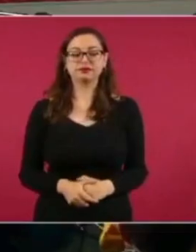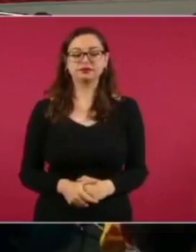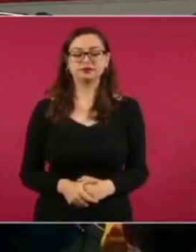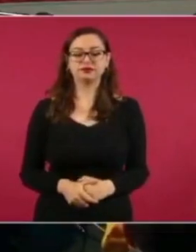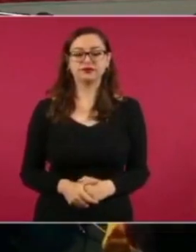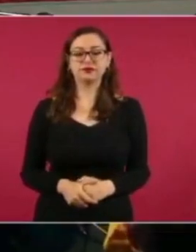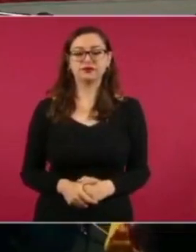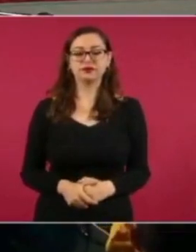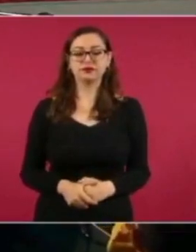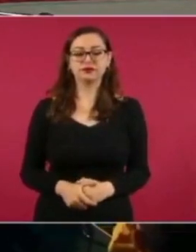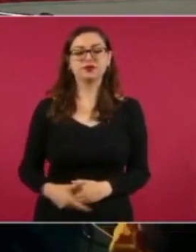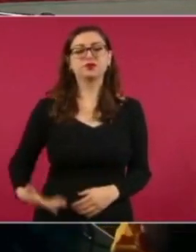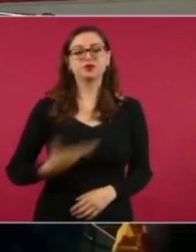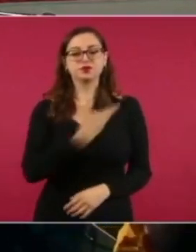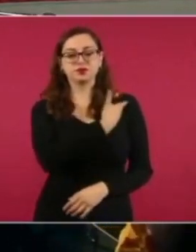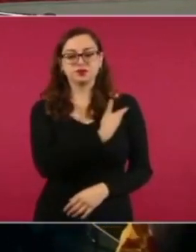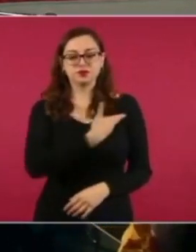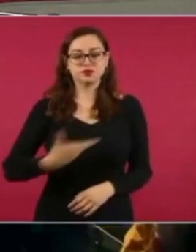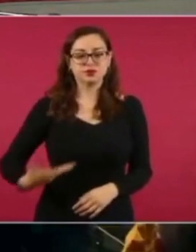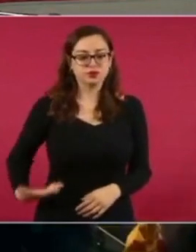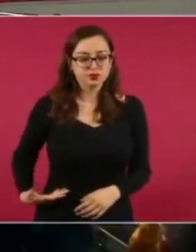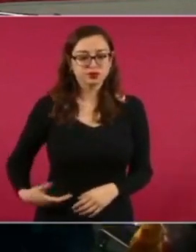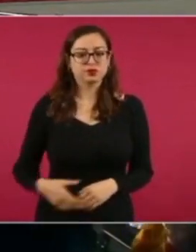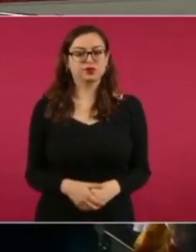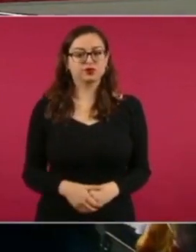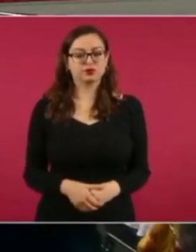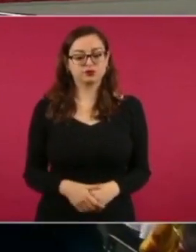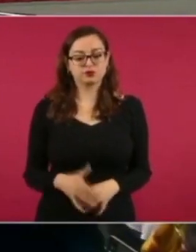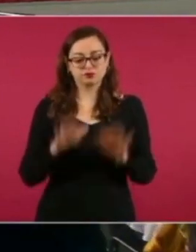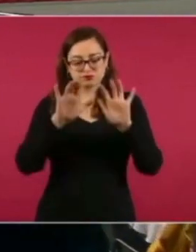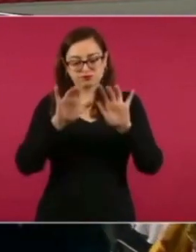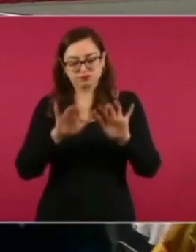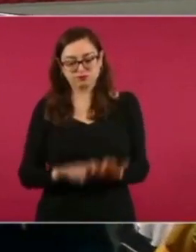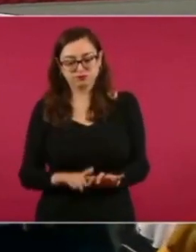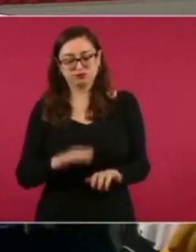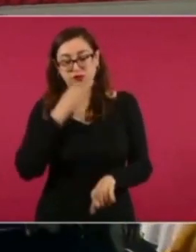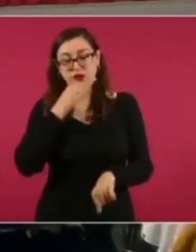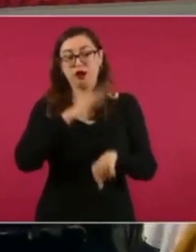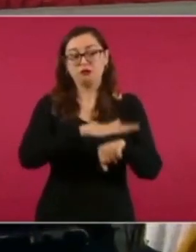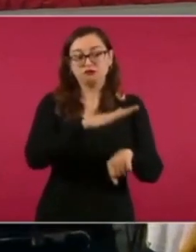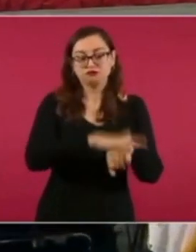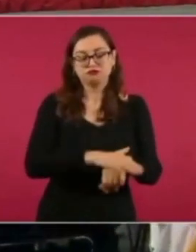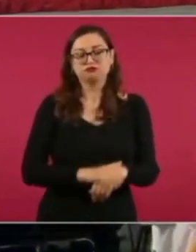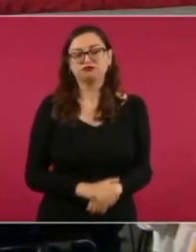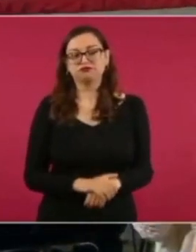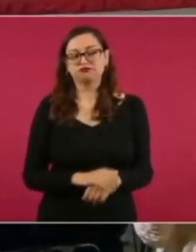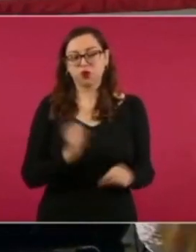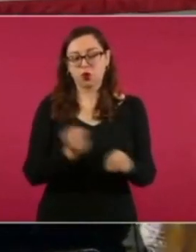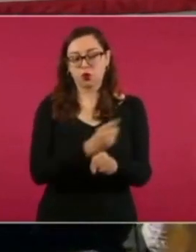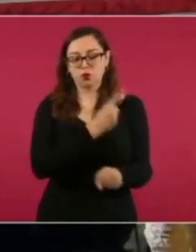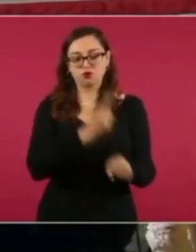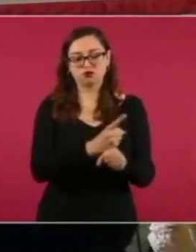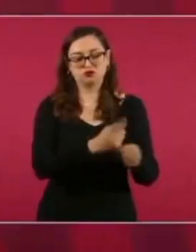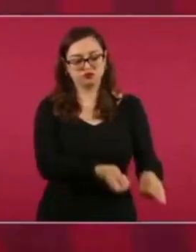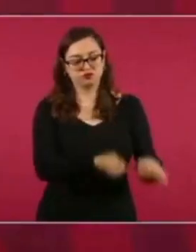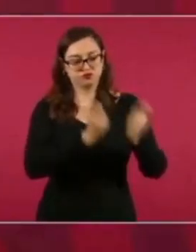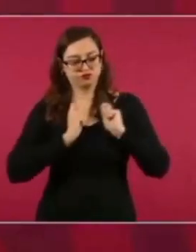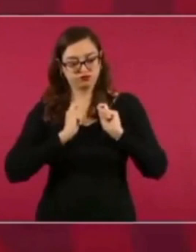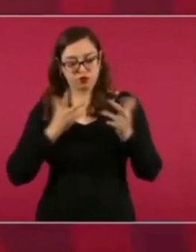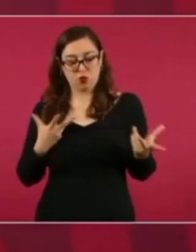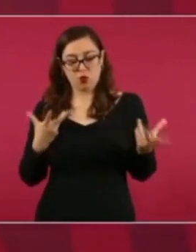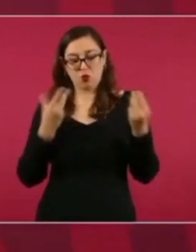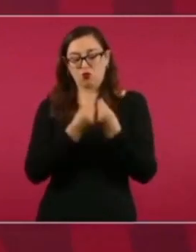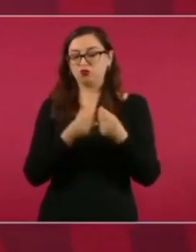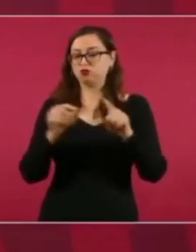Estimado presidente, aprovecho esta nota para agradecer la gran oportunidad que me has dado de caminar contigo en favor de la